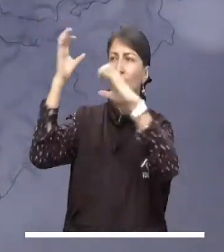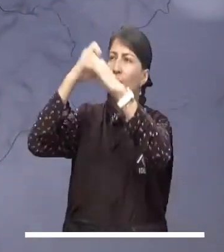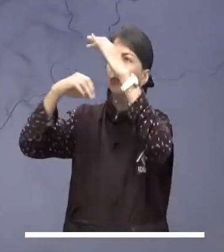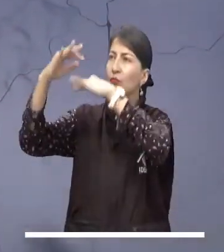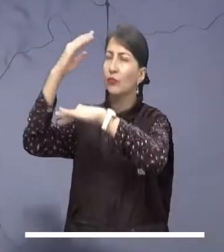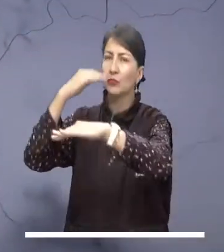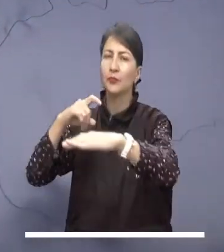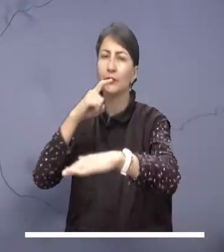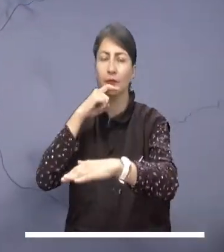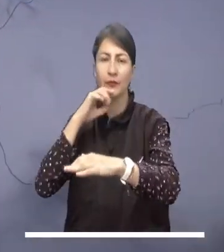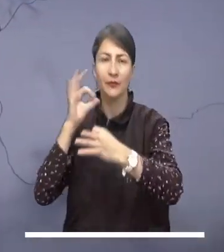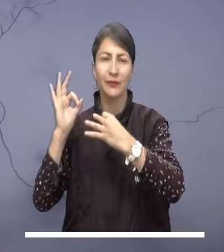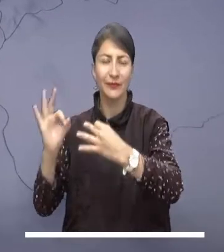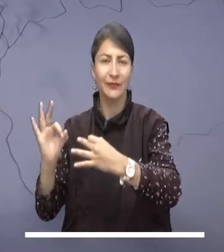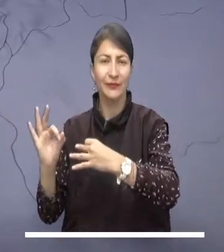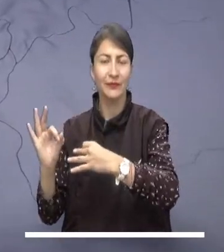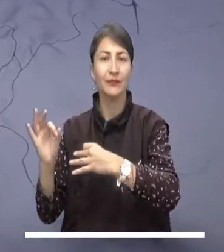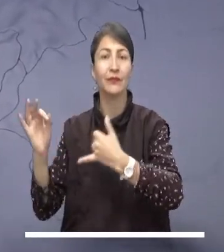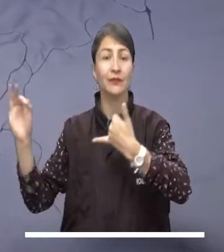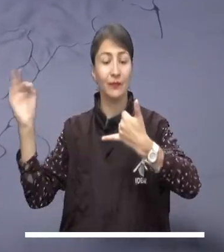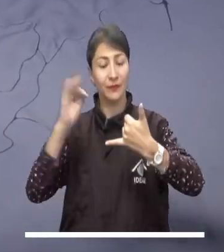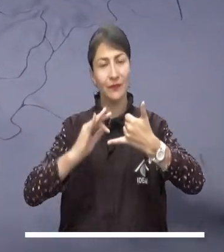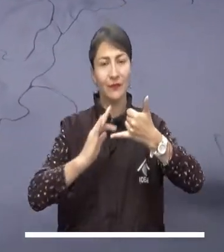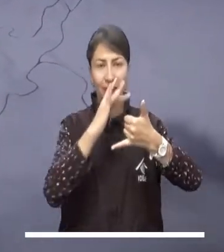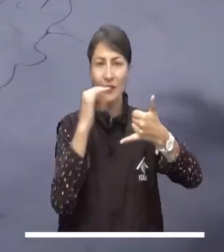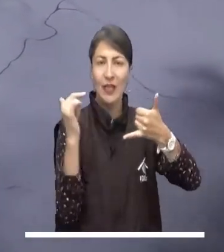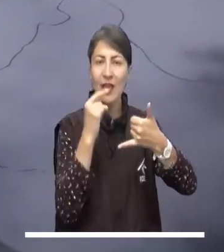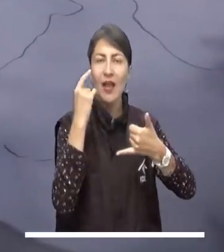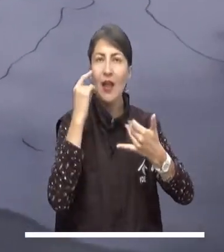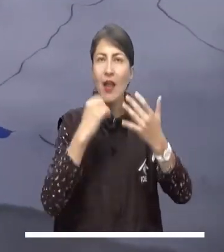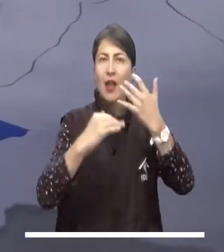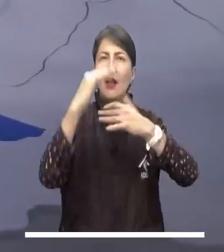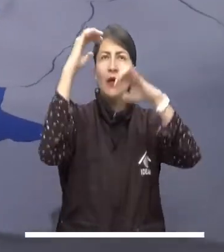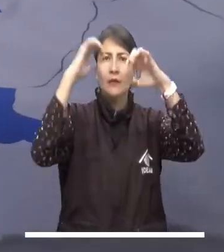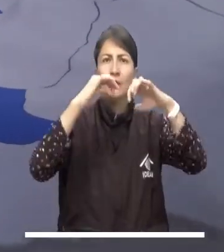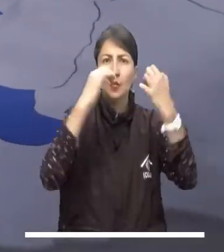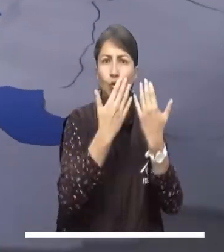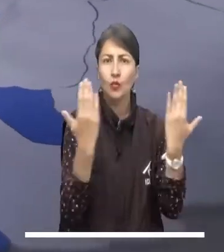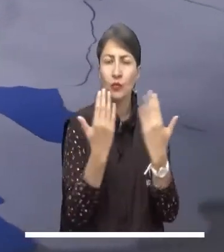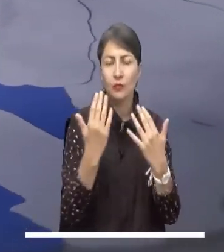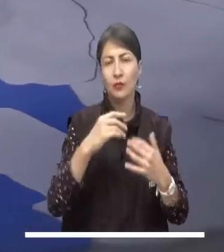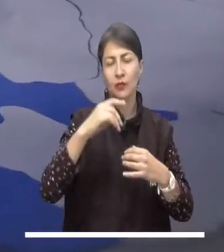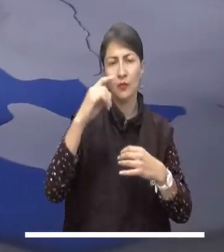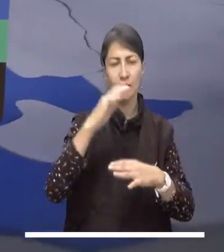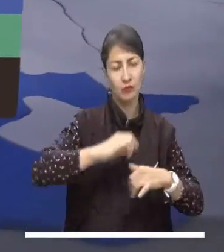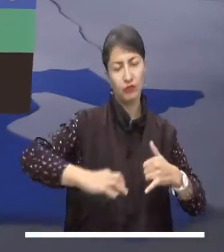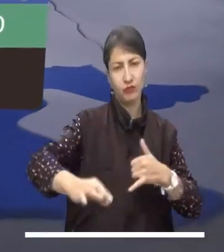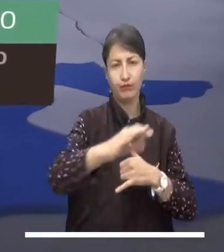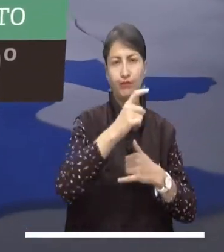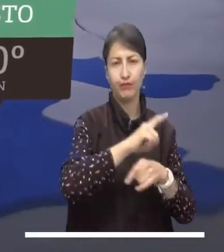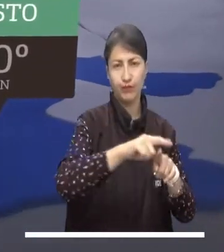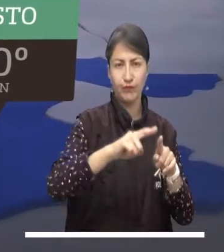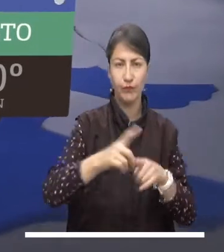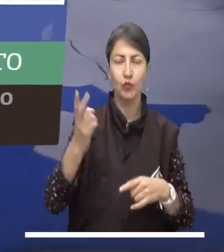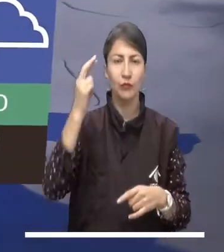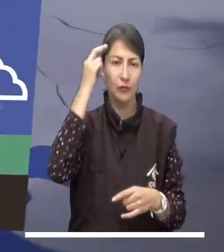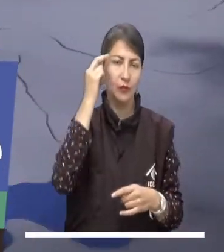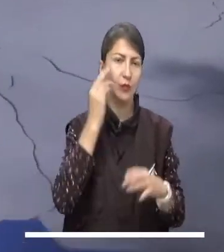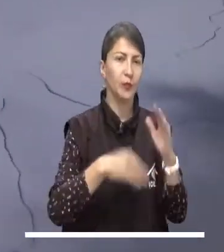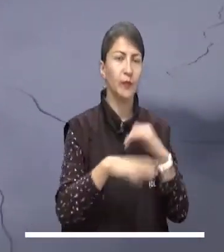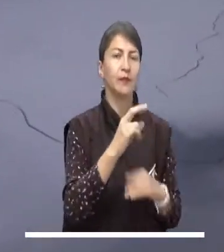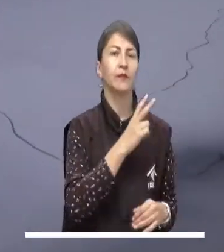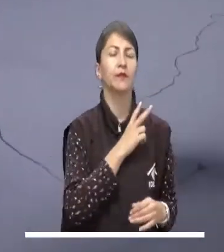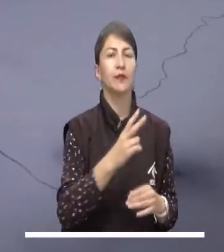El litoral pacífico continuará con humedades intensas en varias de sus zonas, sobre todo en Chocó, Valle,